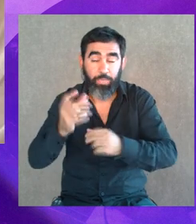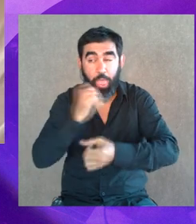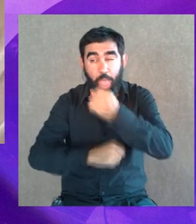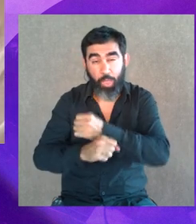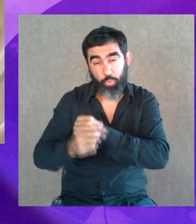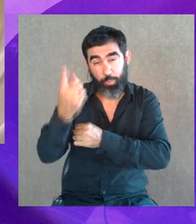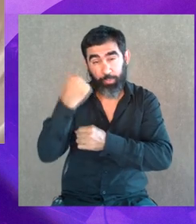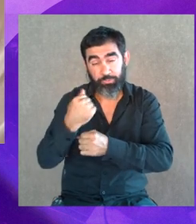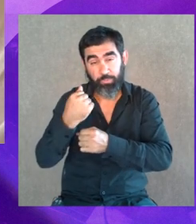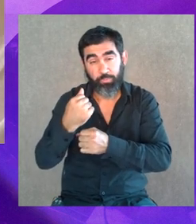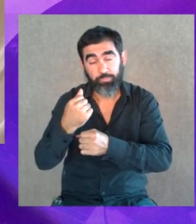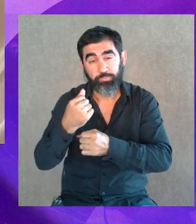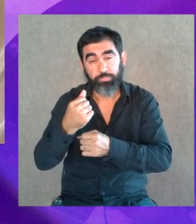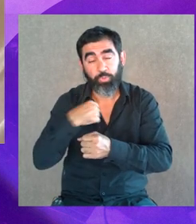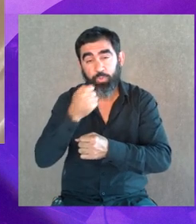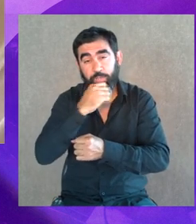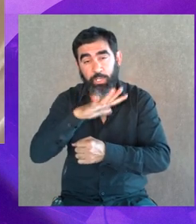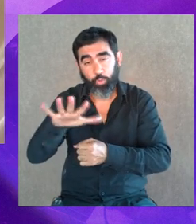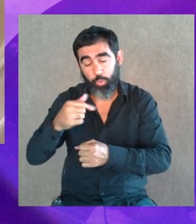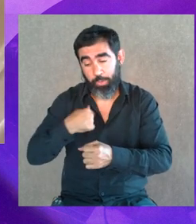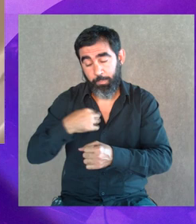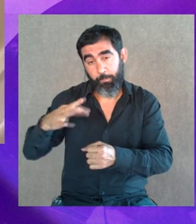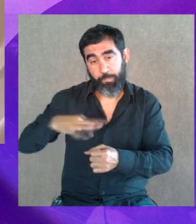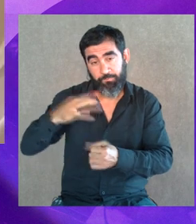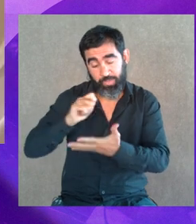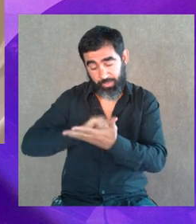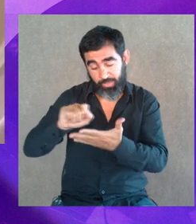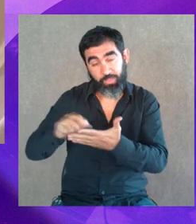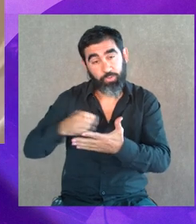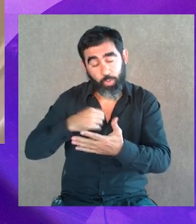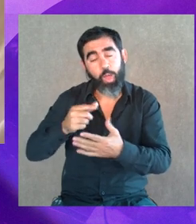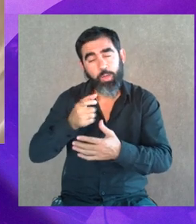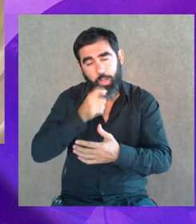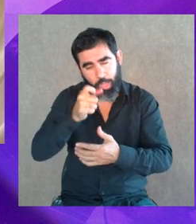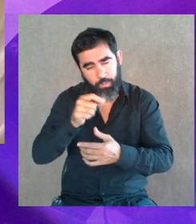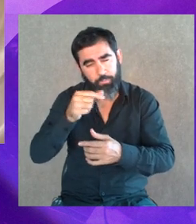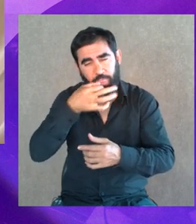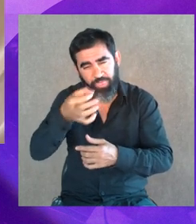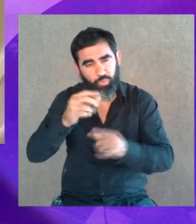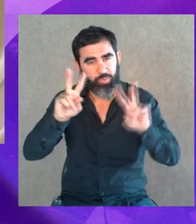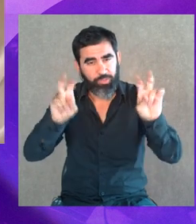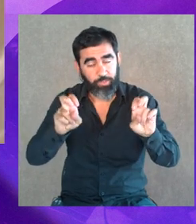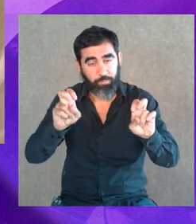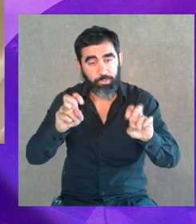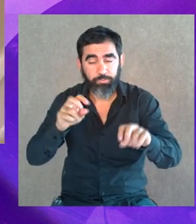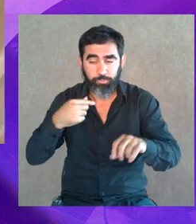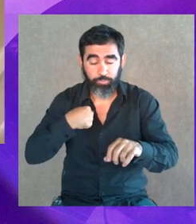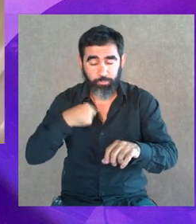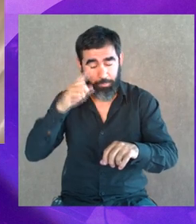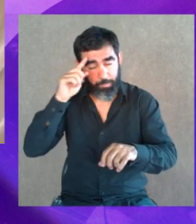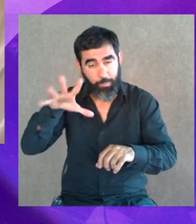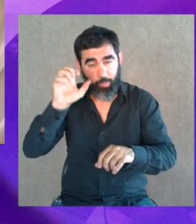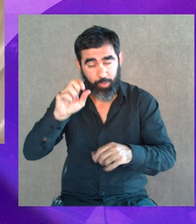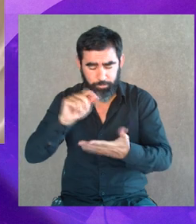El año pasado salió una biografía mía, y yo en un momento hablo de esto, y que me acuerdo que cuando estaba revisando,